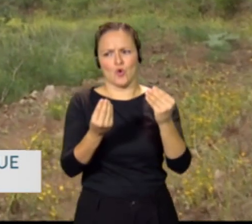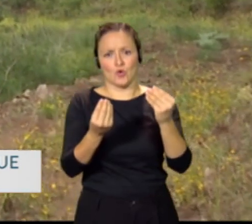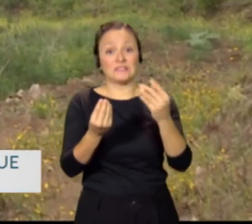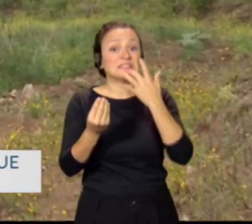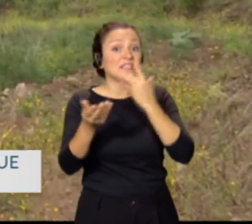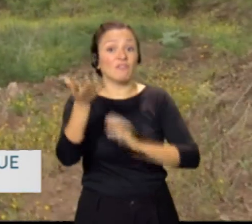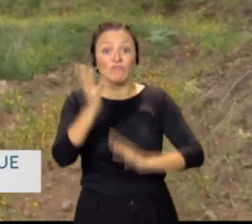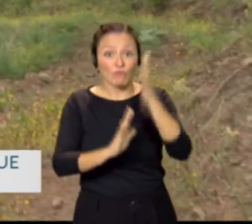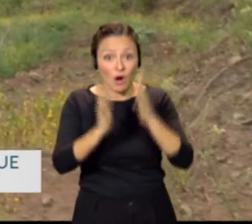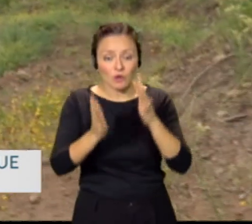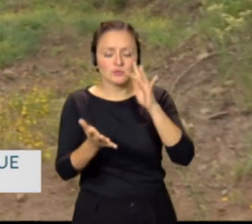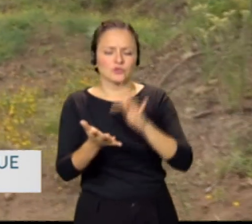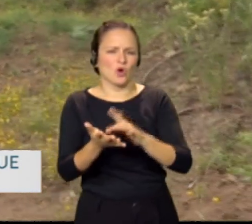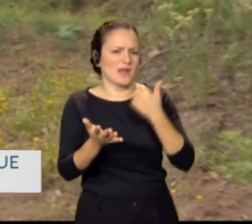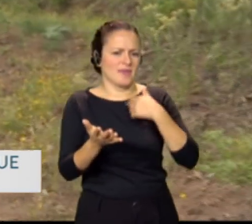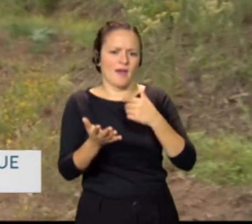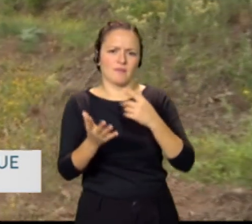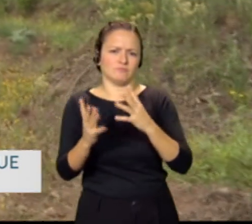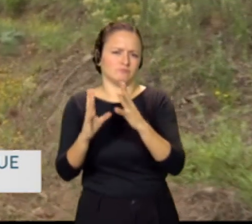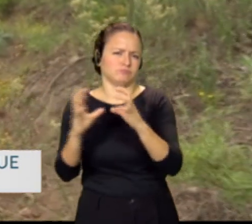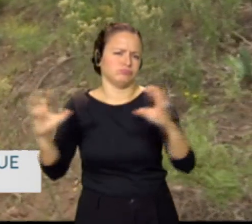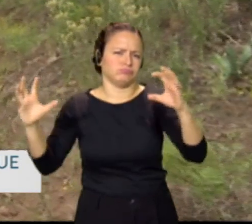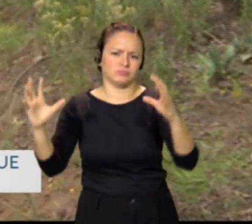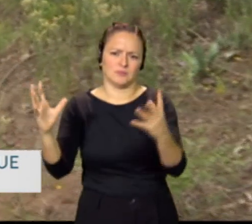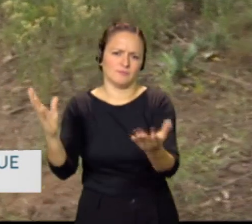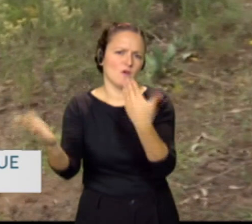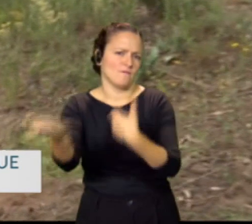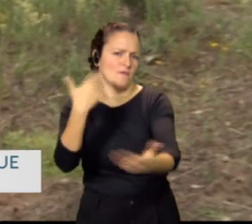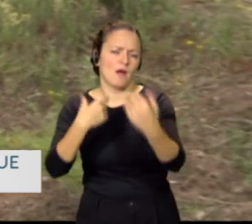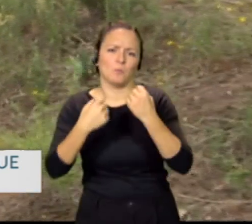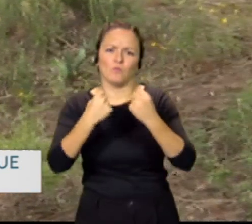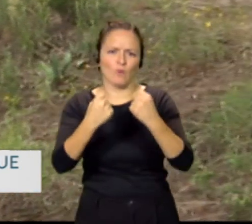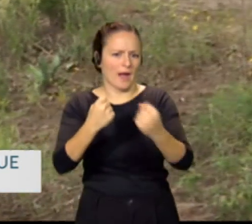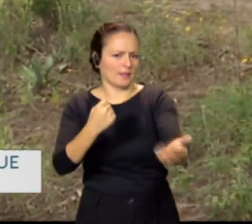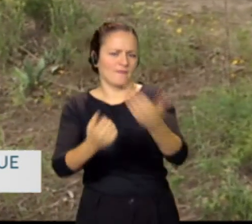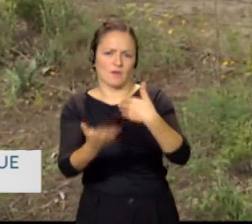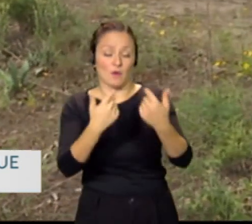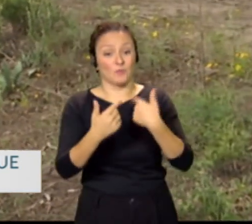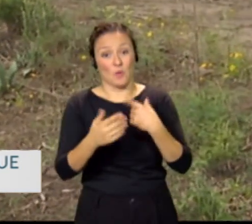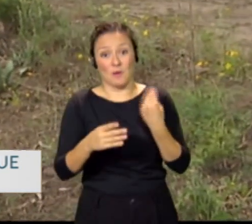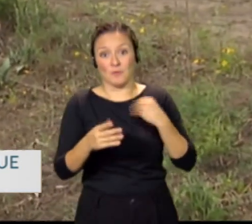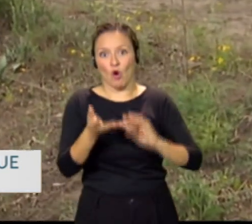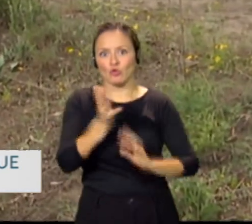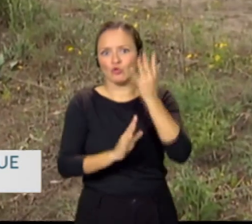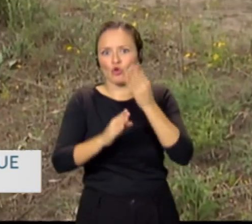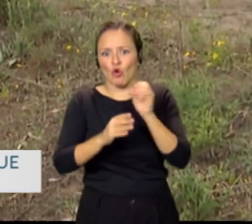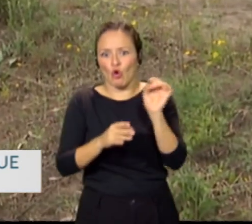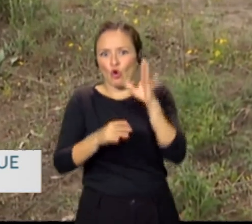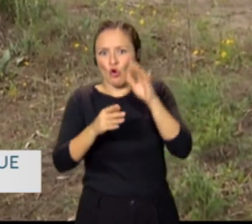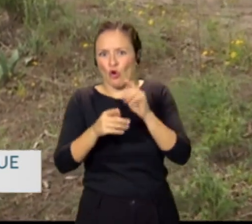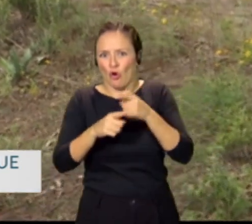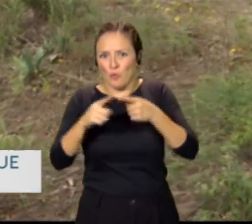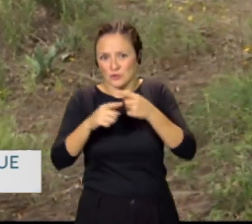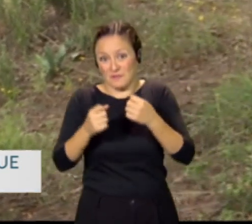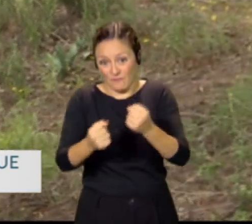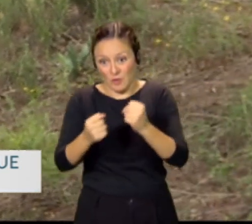venga un fuego, pues se ha descargado potentemente el combustible más peligroso, como son los zarzales y los